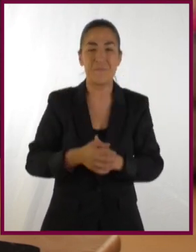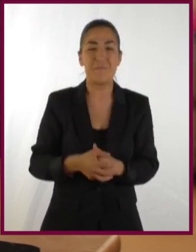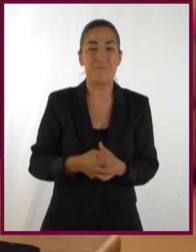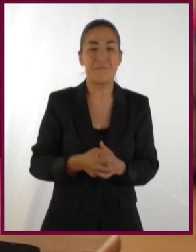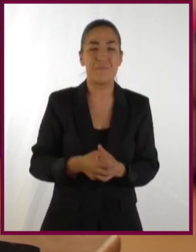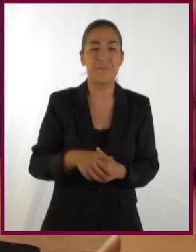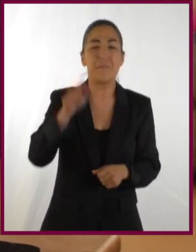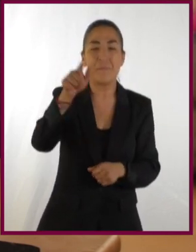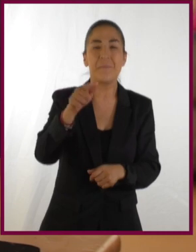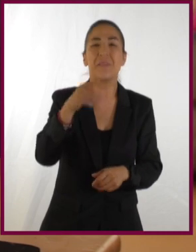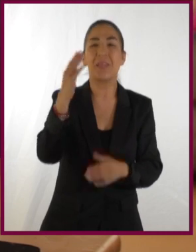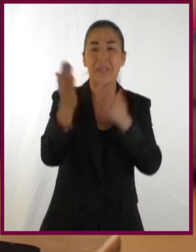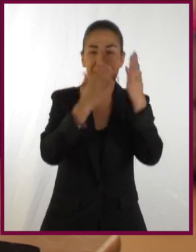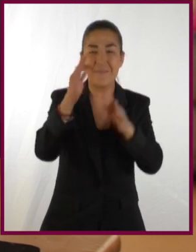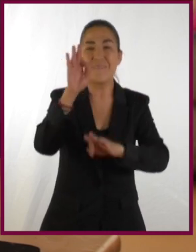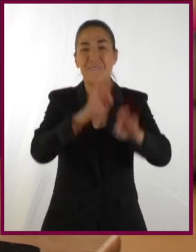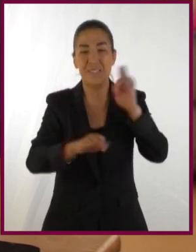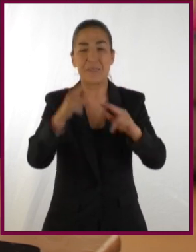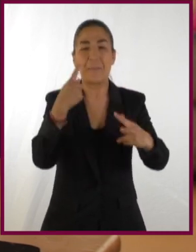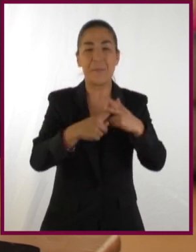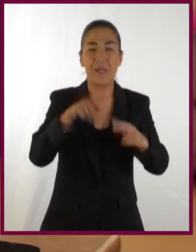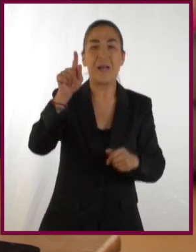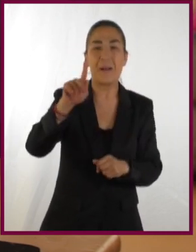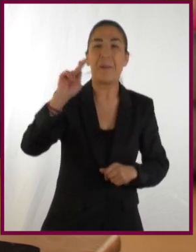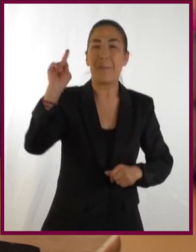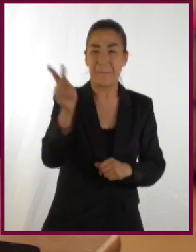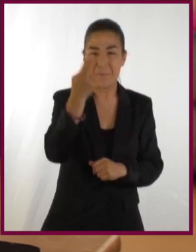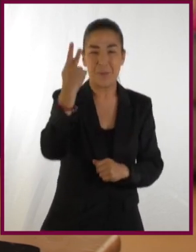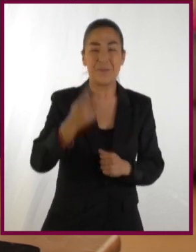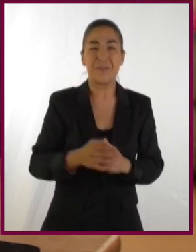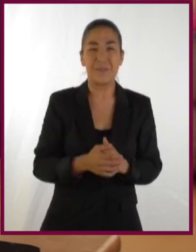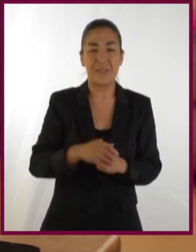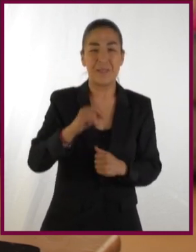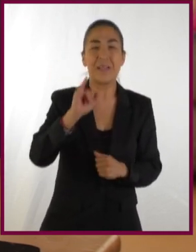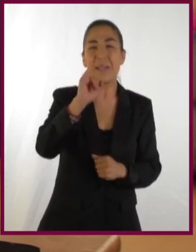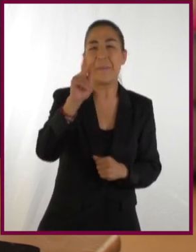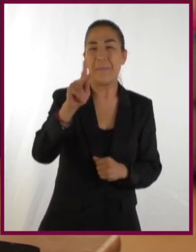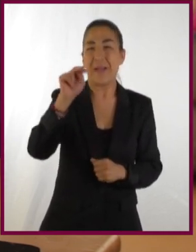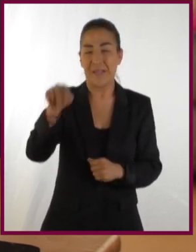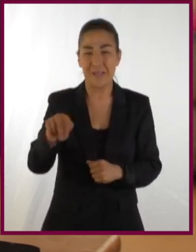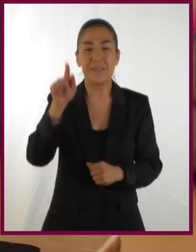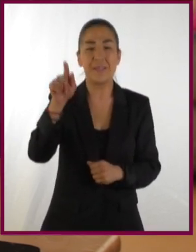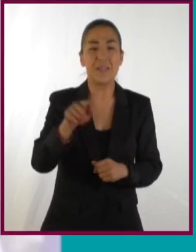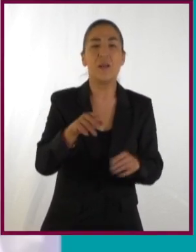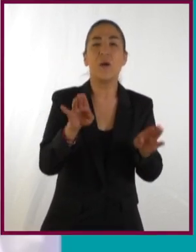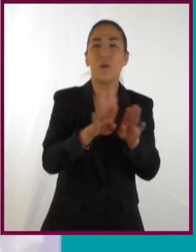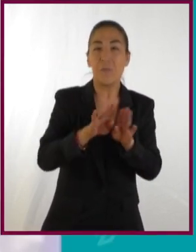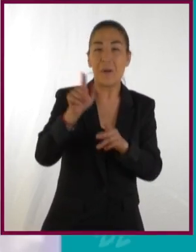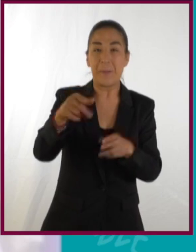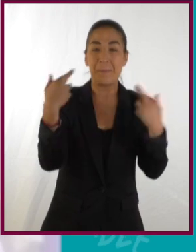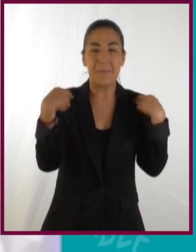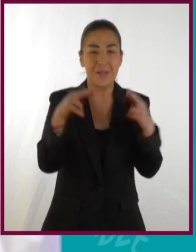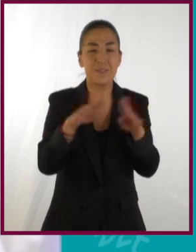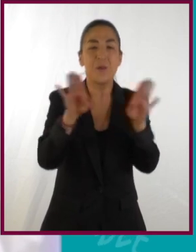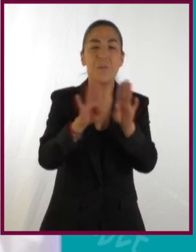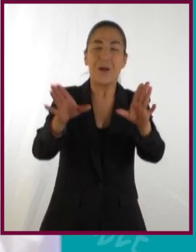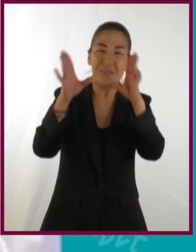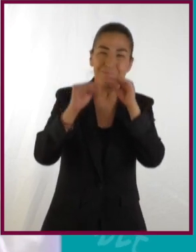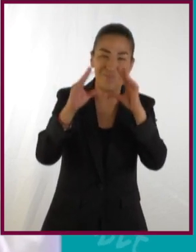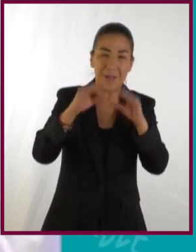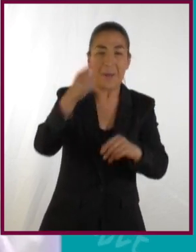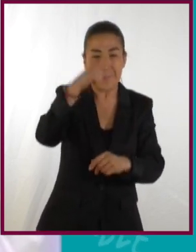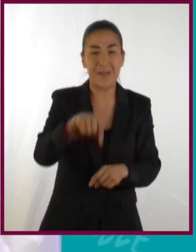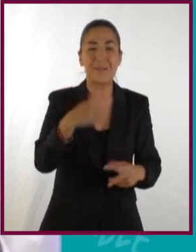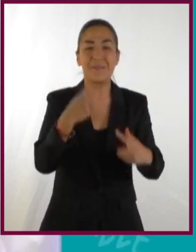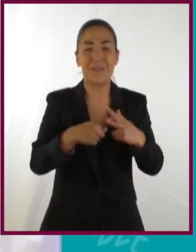escuela donde yo estuve, en la Escuela Superior de Física y Matemáticas del Politécnico. Y, pues,